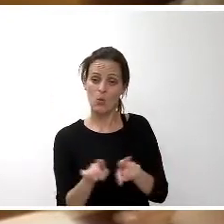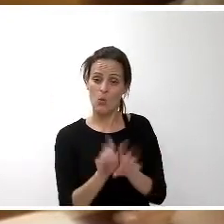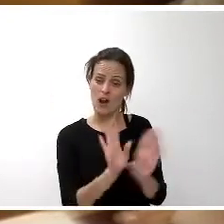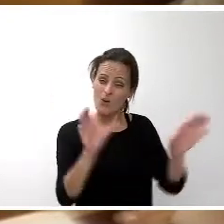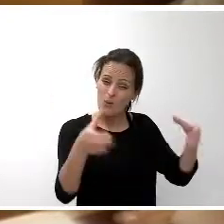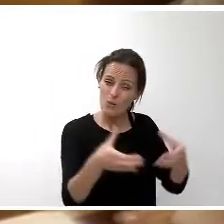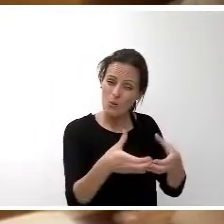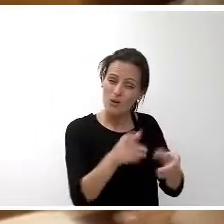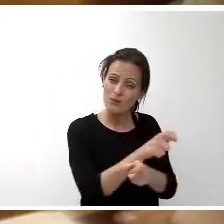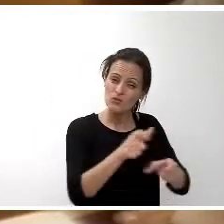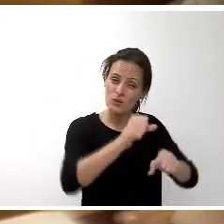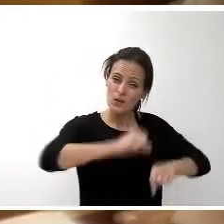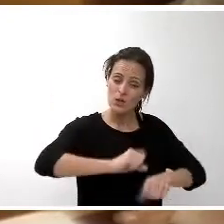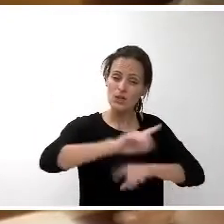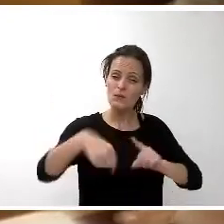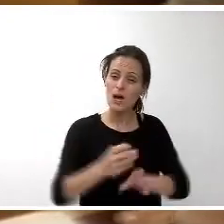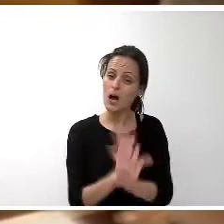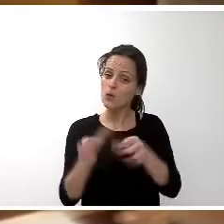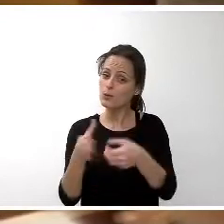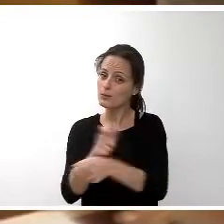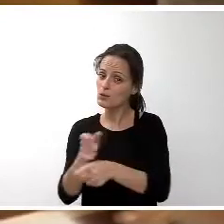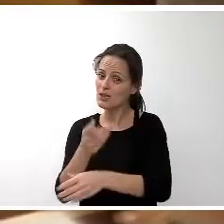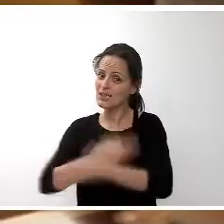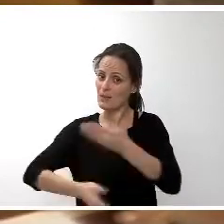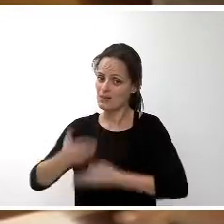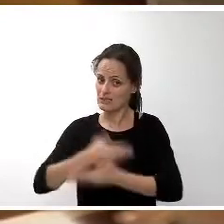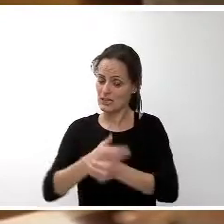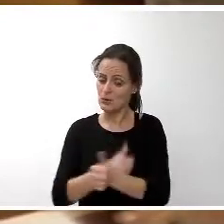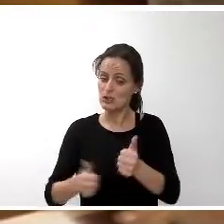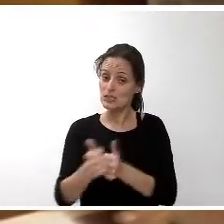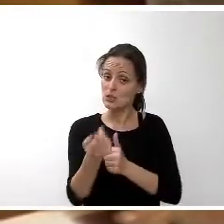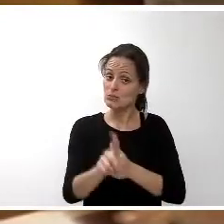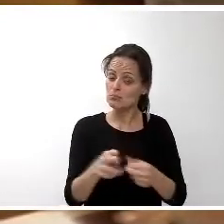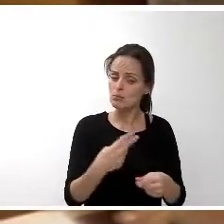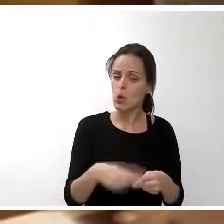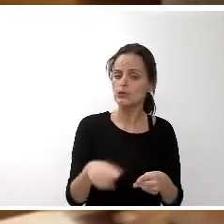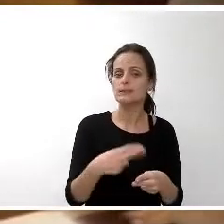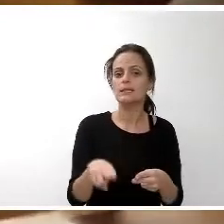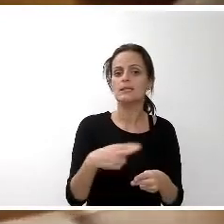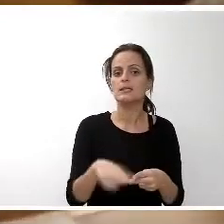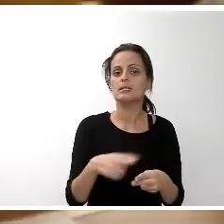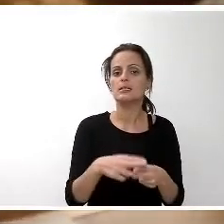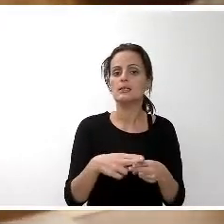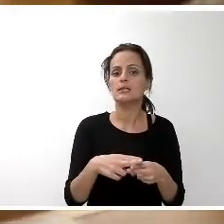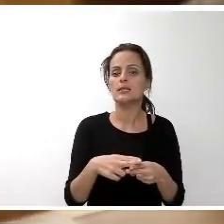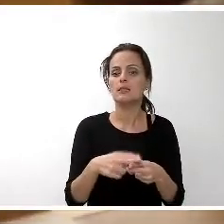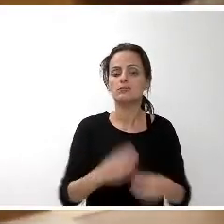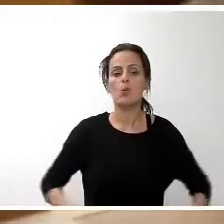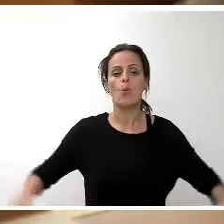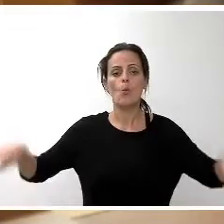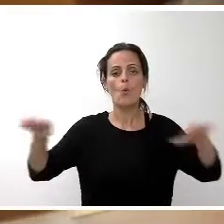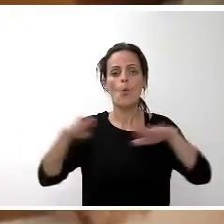de mayores y la población de discapacitados. Priorizando las políticas en igualdad de género,